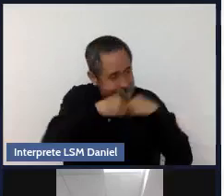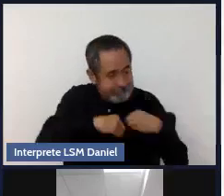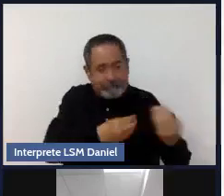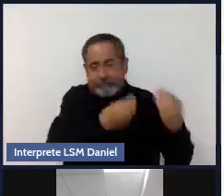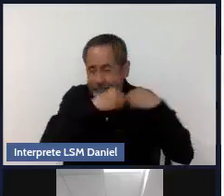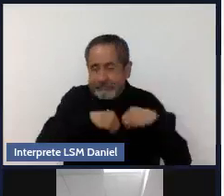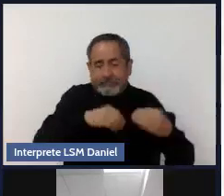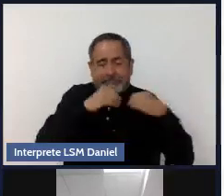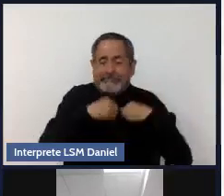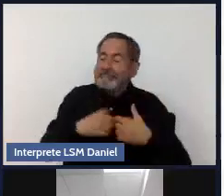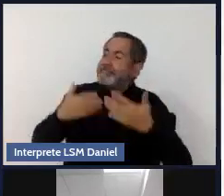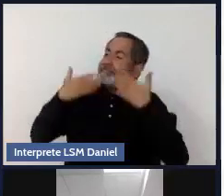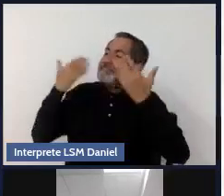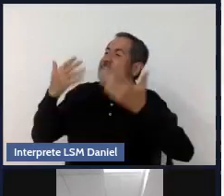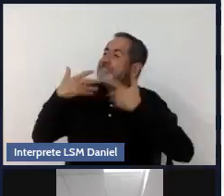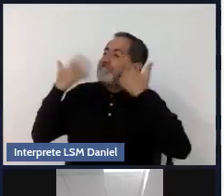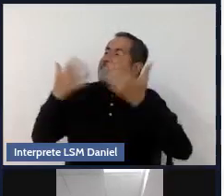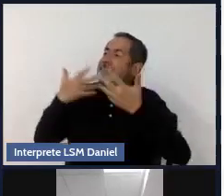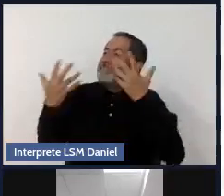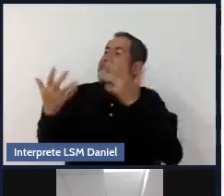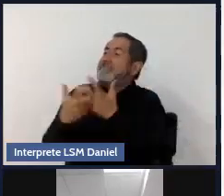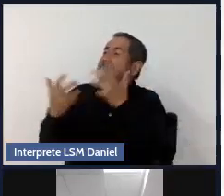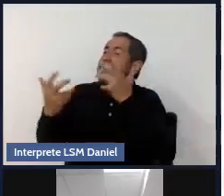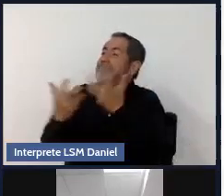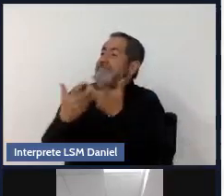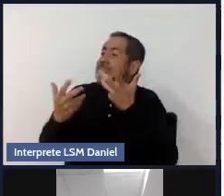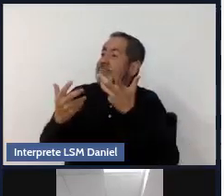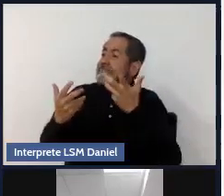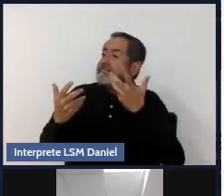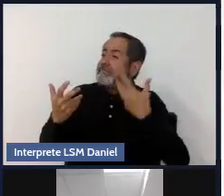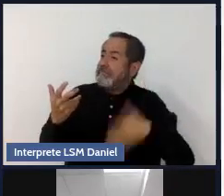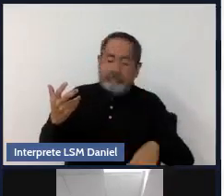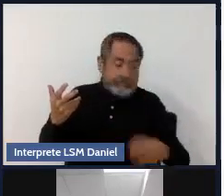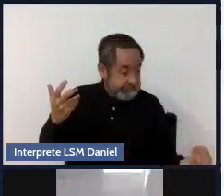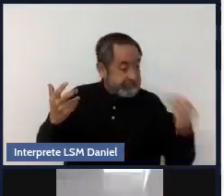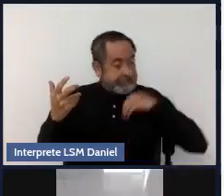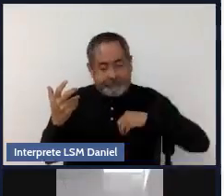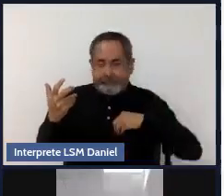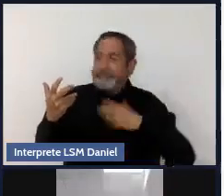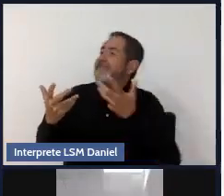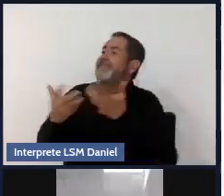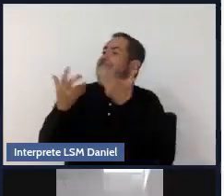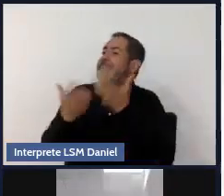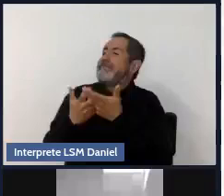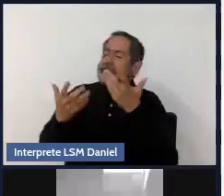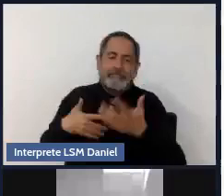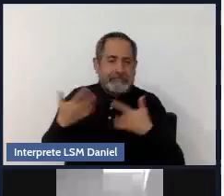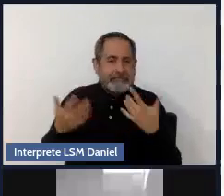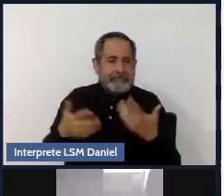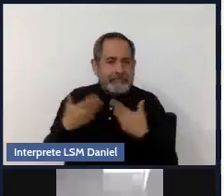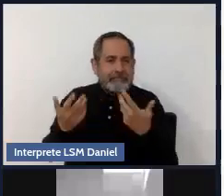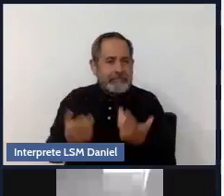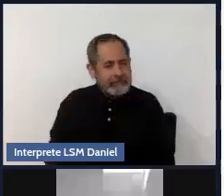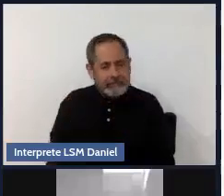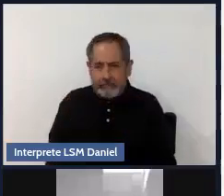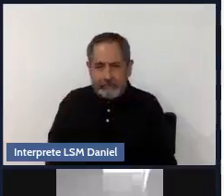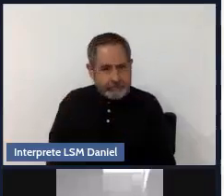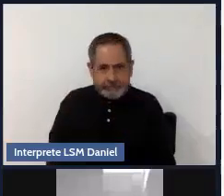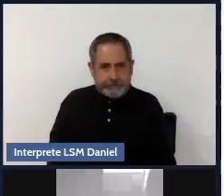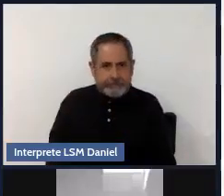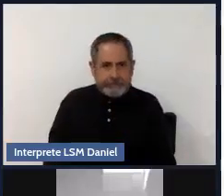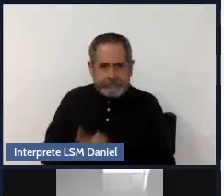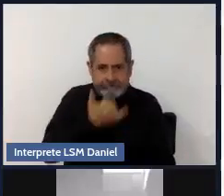socializar de mejor manera y sentirse más aceptado. Y bueno, ahí puede estarse